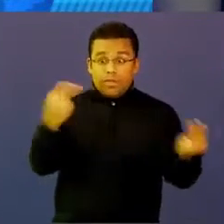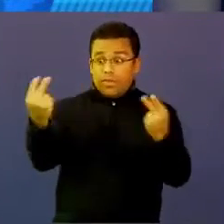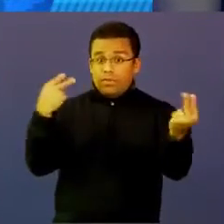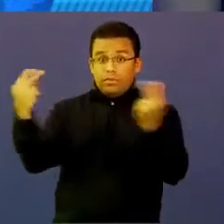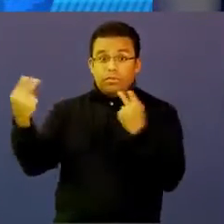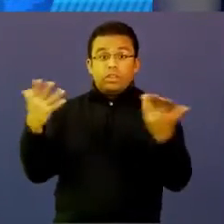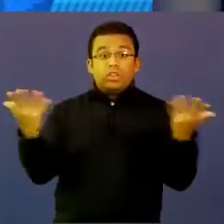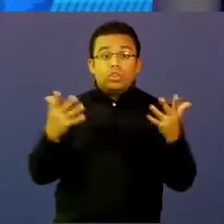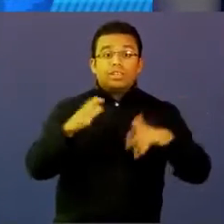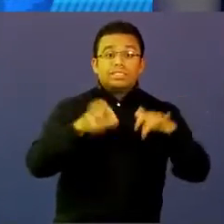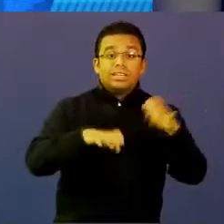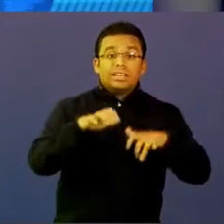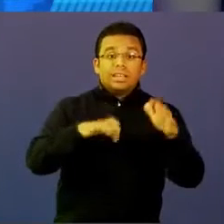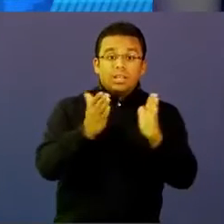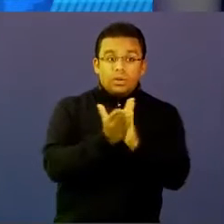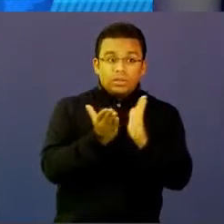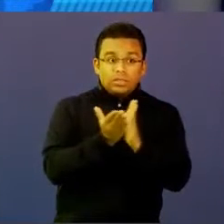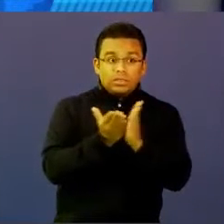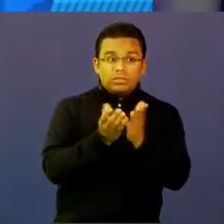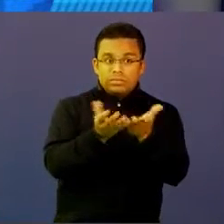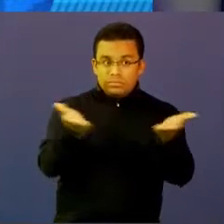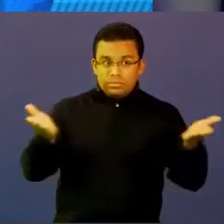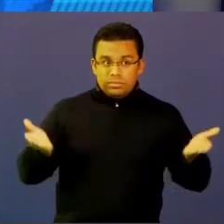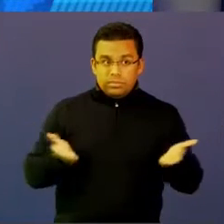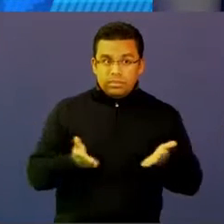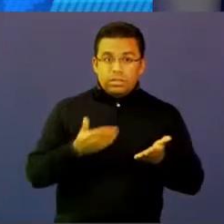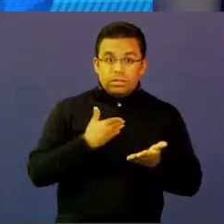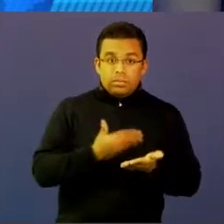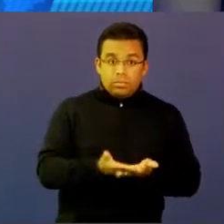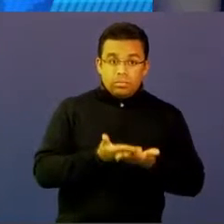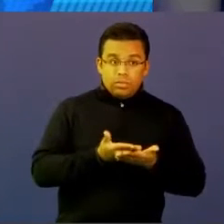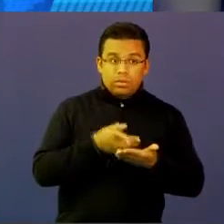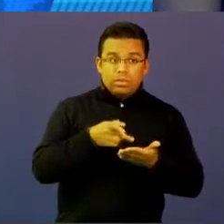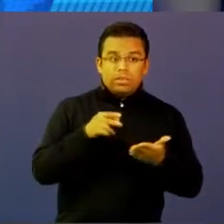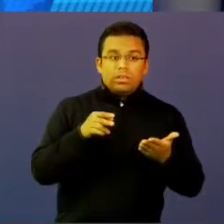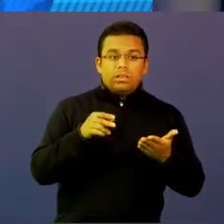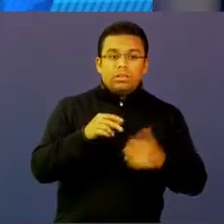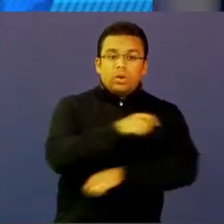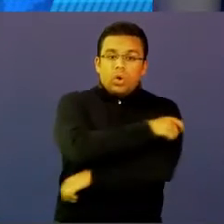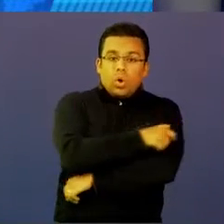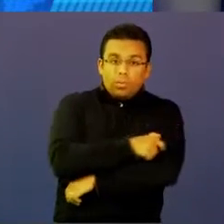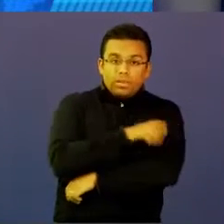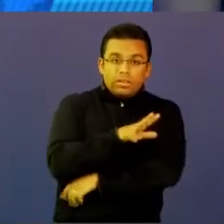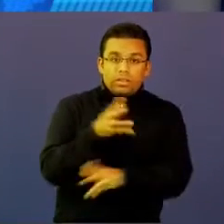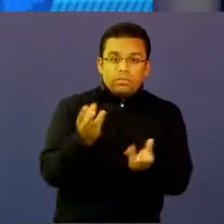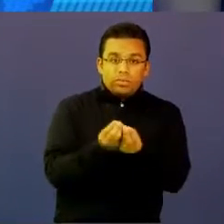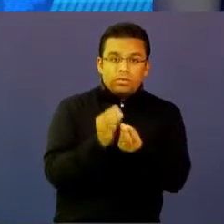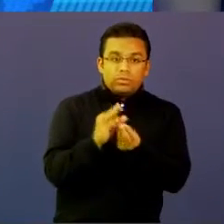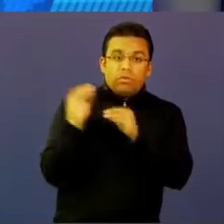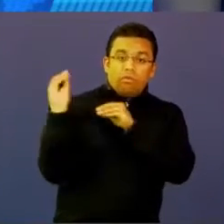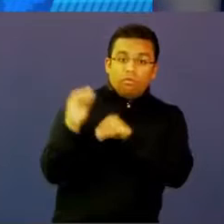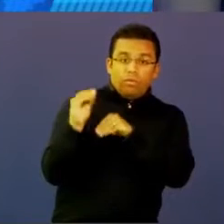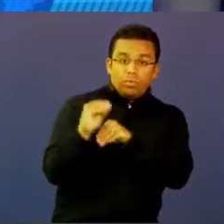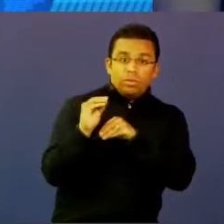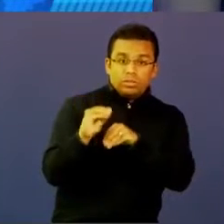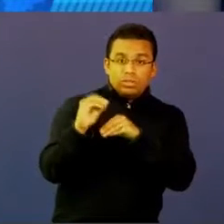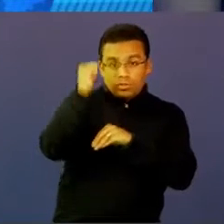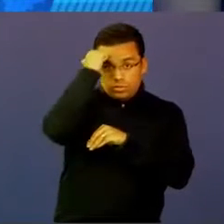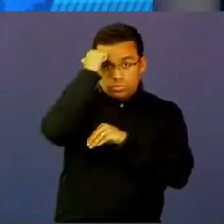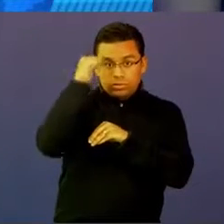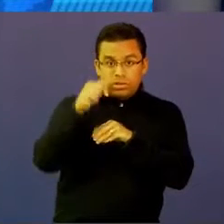Secretarías de Educación que tienen estos comités de formación docente donde planean la formación.